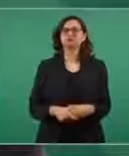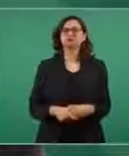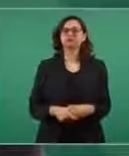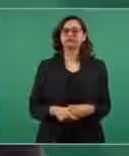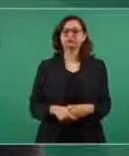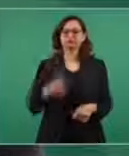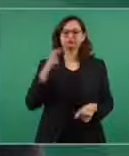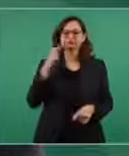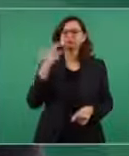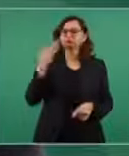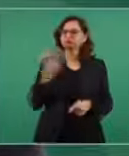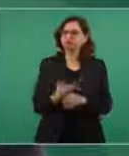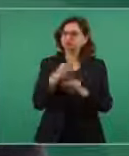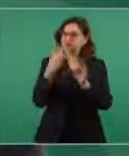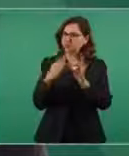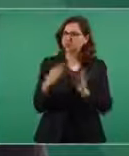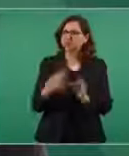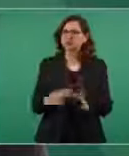responsable